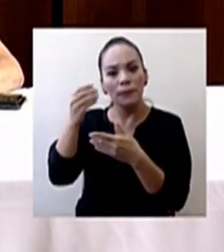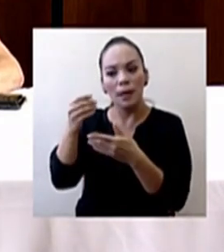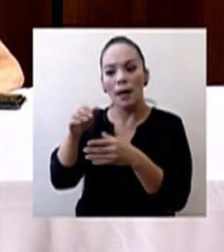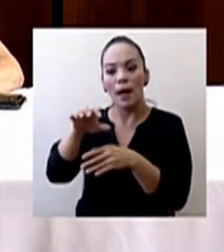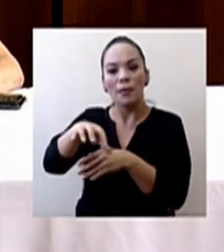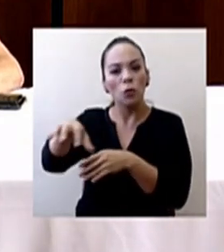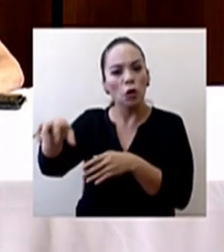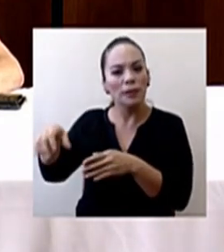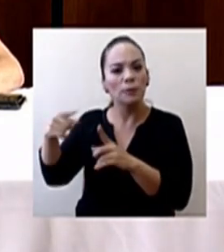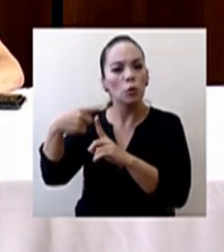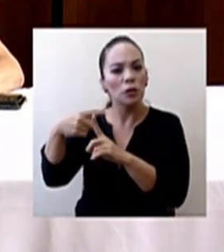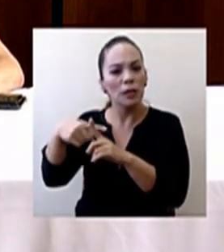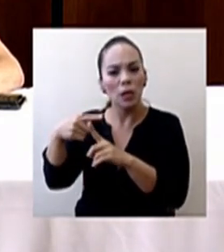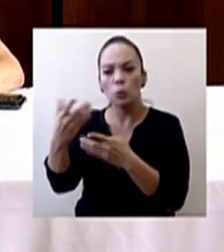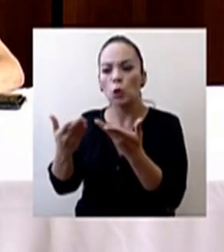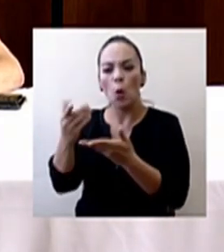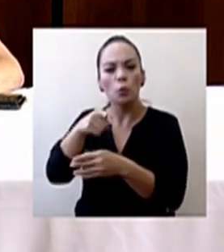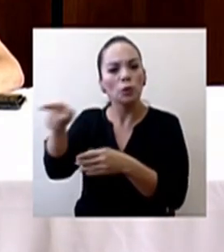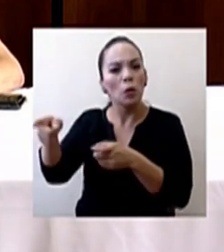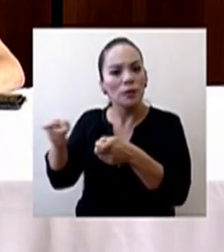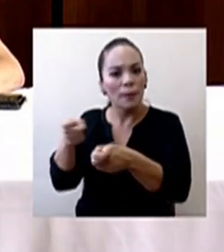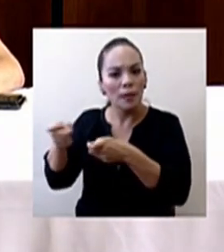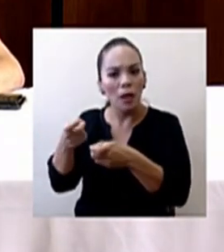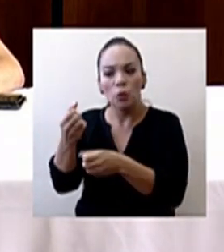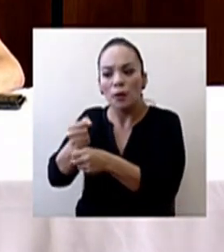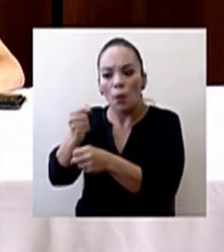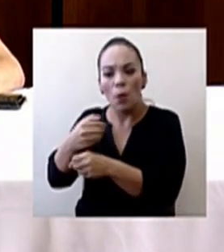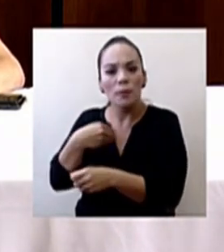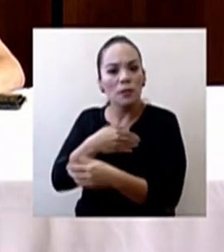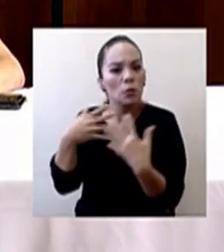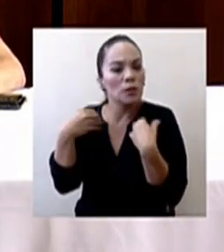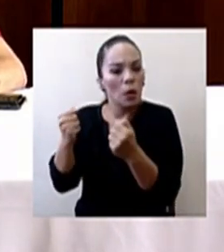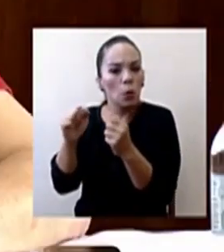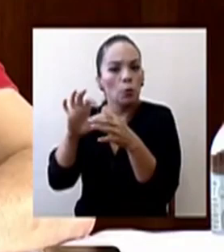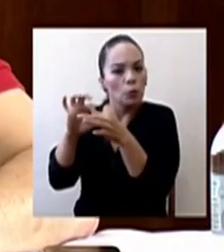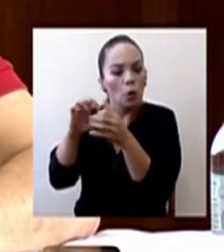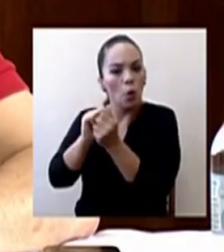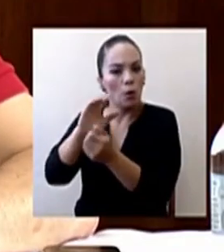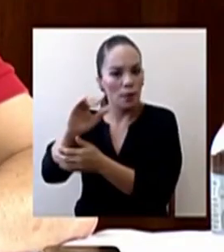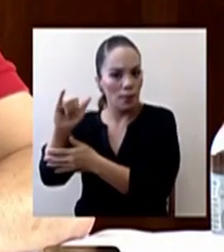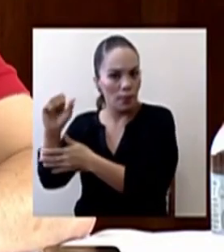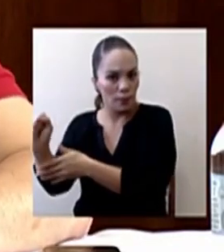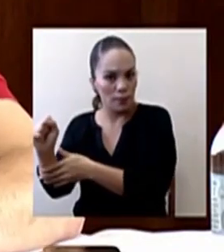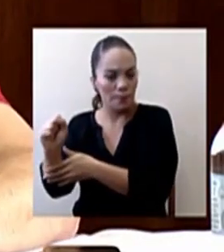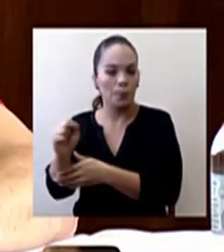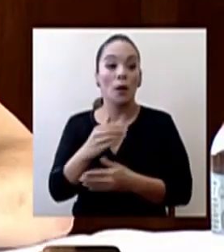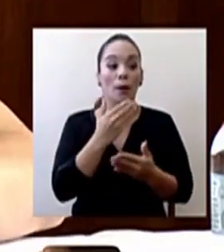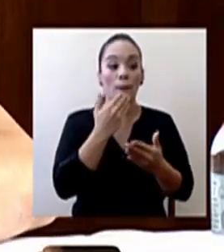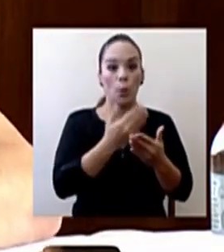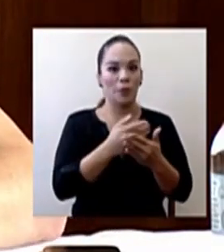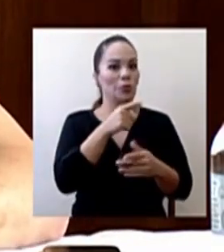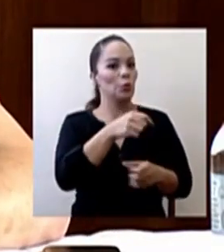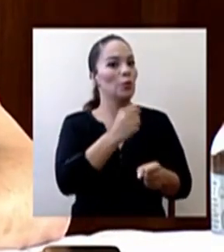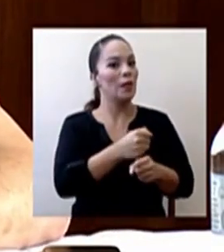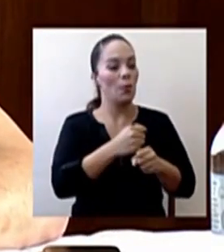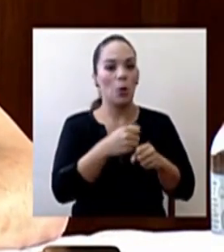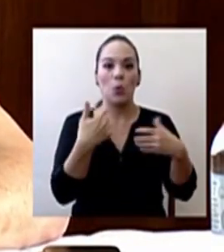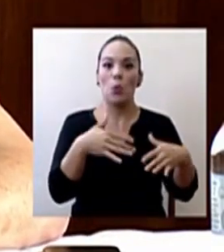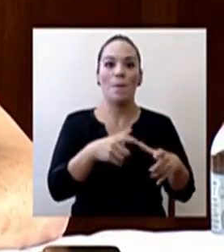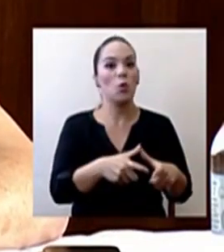Tal vez si podemos explicar en detalle ese trabajo que hace el Ministerio de Salud en conjunto con la Caja. Es un trabajo de hormiga grande que